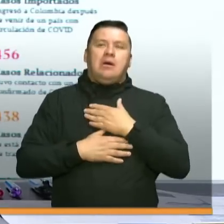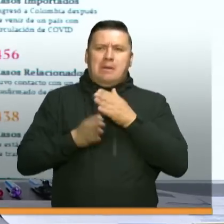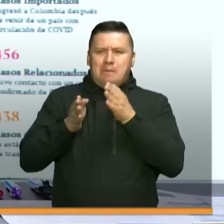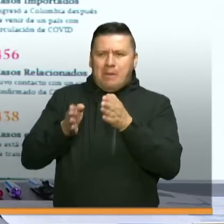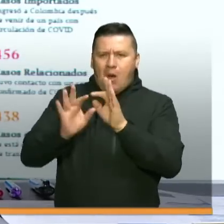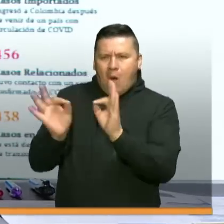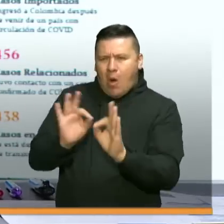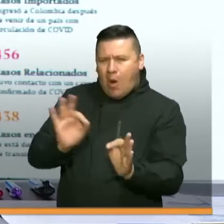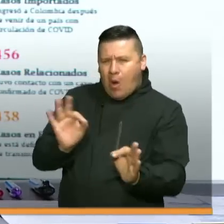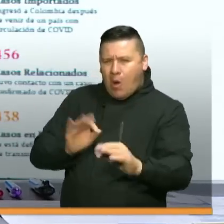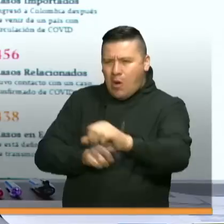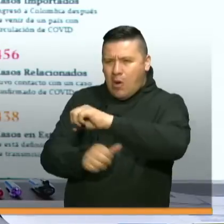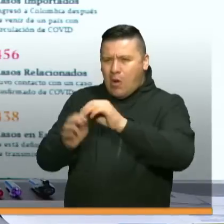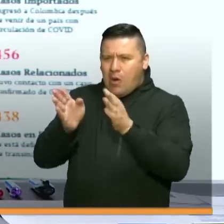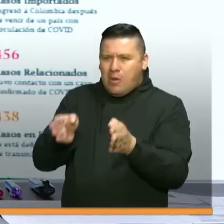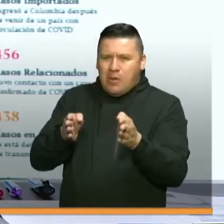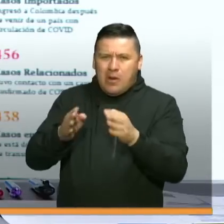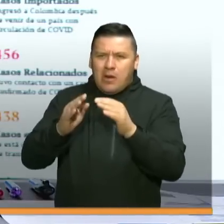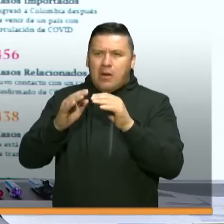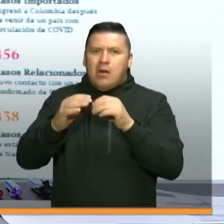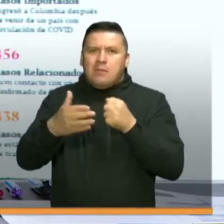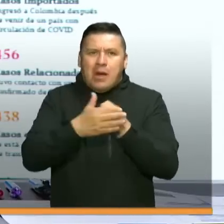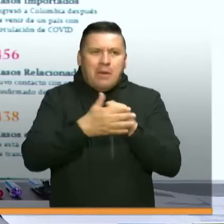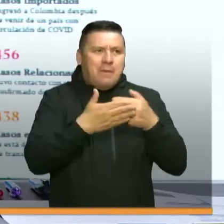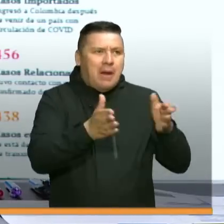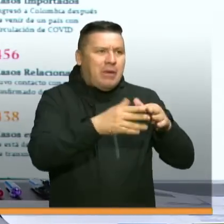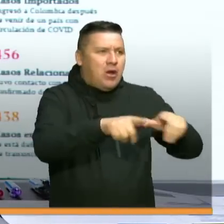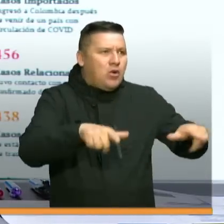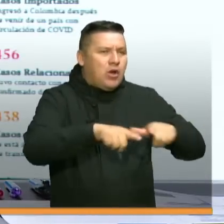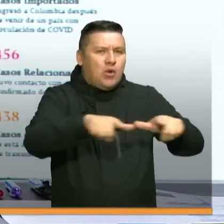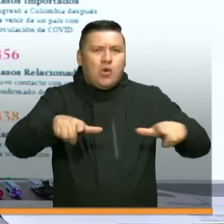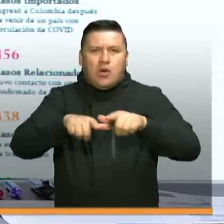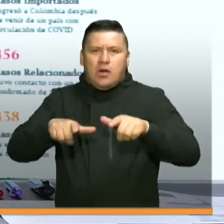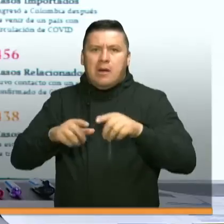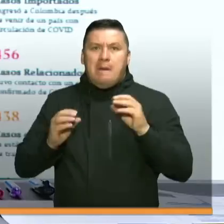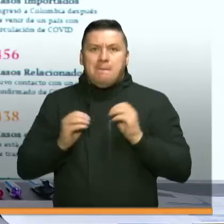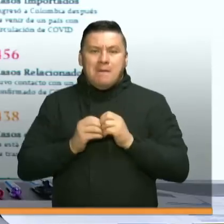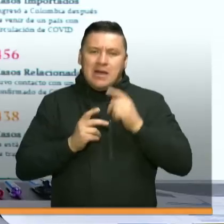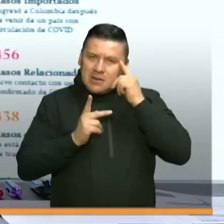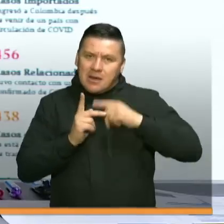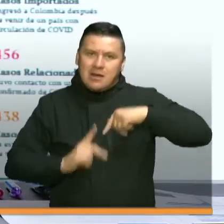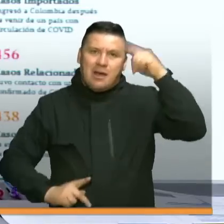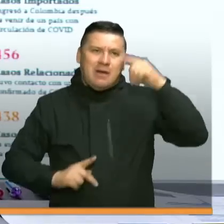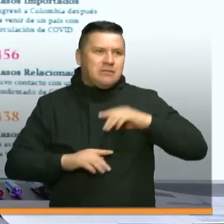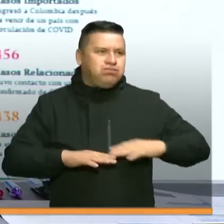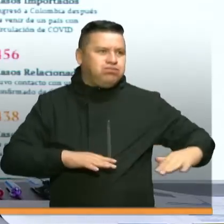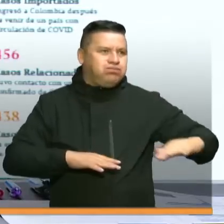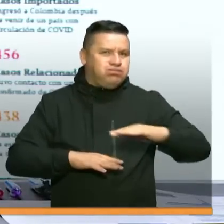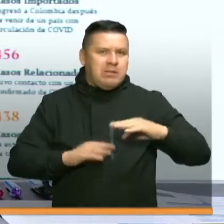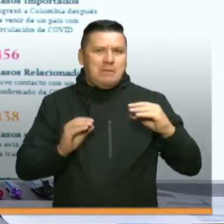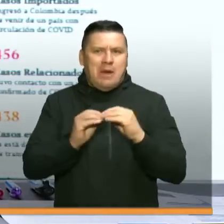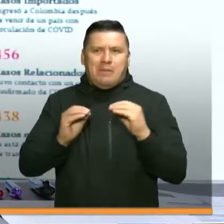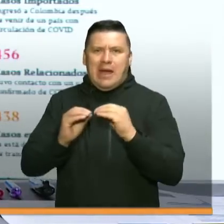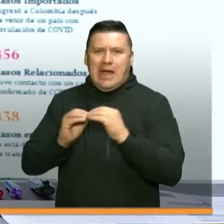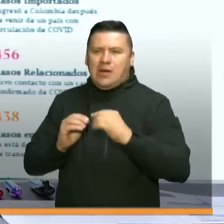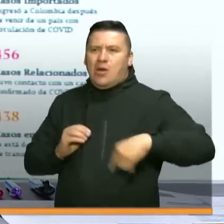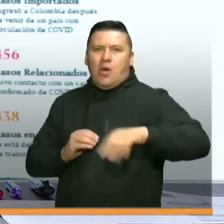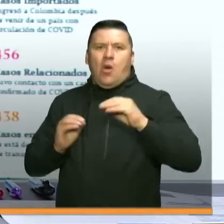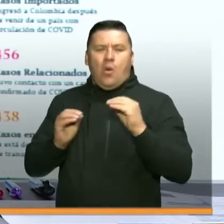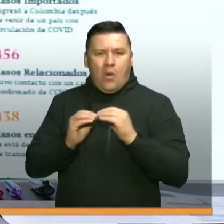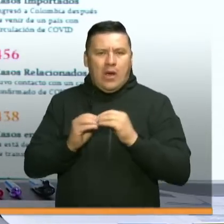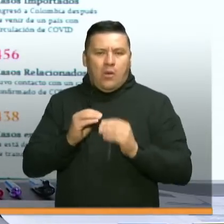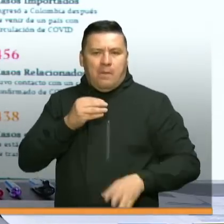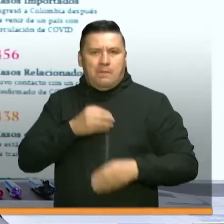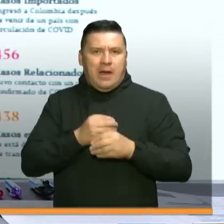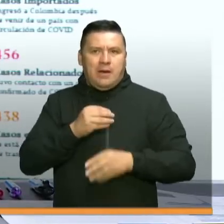también se convierten en unidades de cuidado intensivo y rápidamente duplicar esa capacidad y después necesitamos agregarle con nuevos